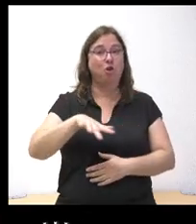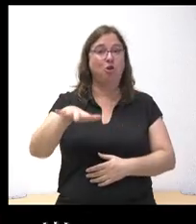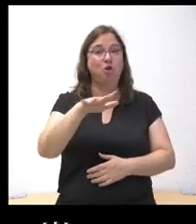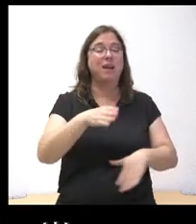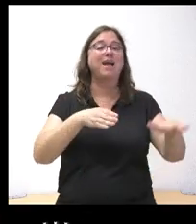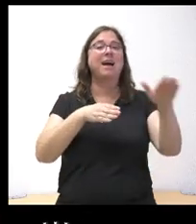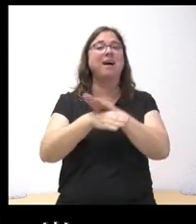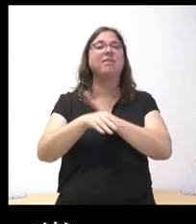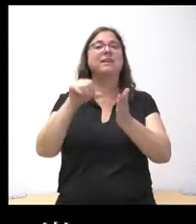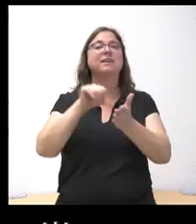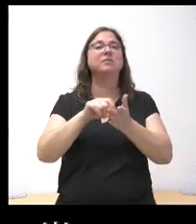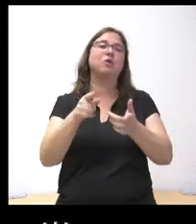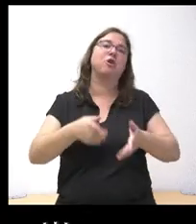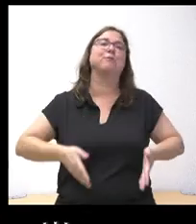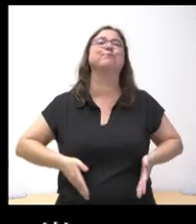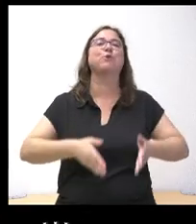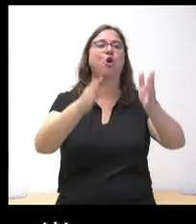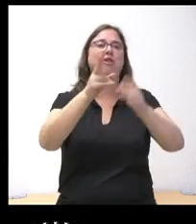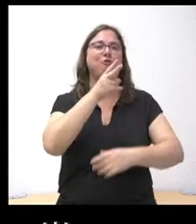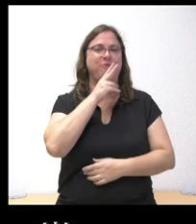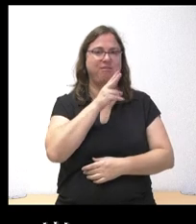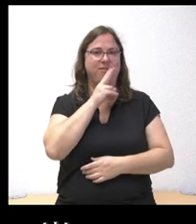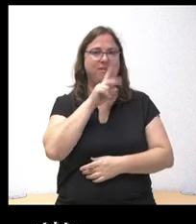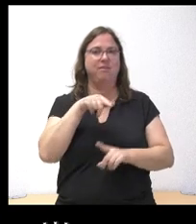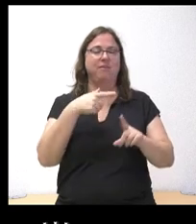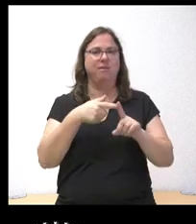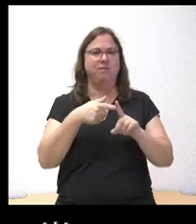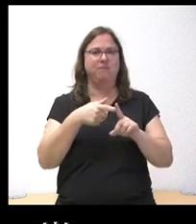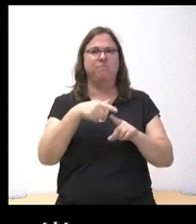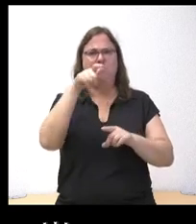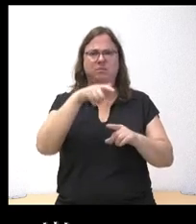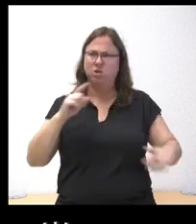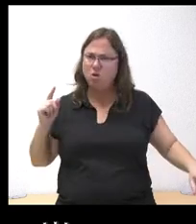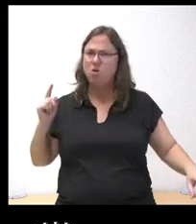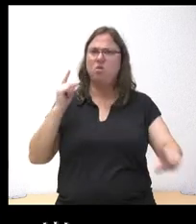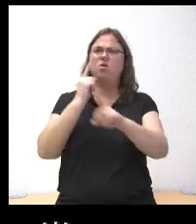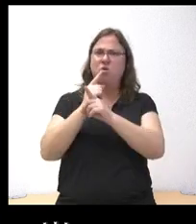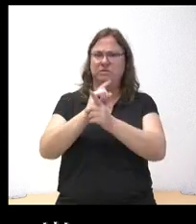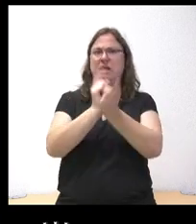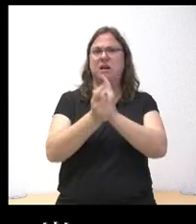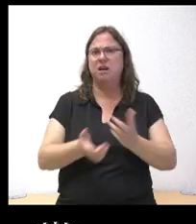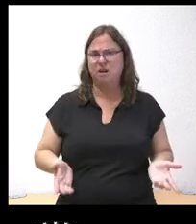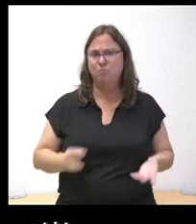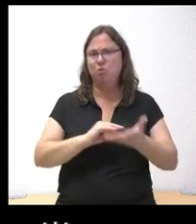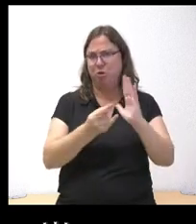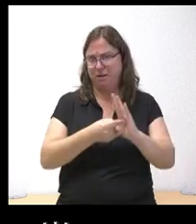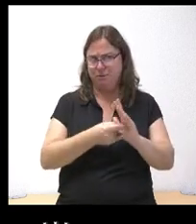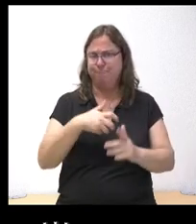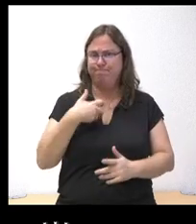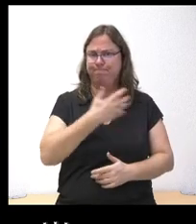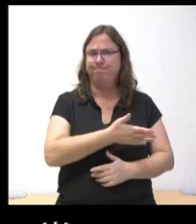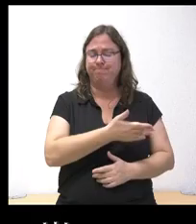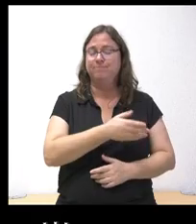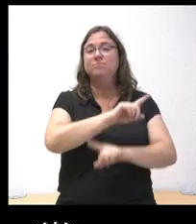acceso a la ciudad en un corredor verde con una amplia contestación contraria a este cambio de proyecto. Le